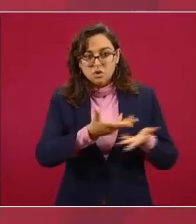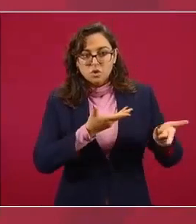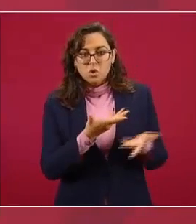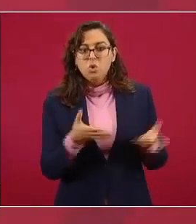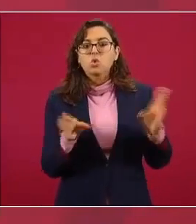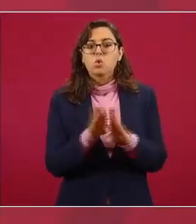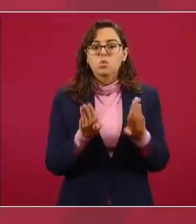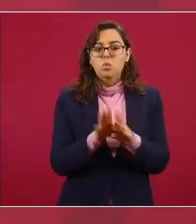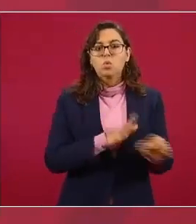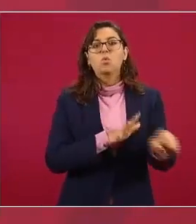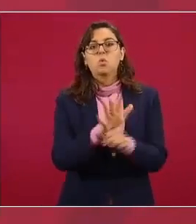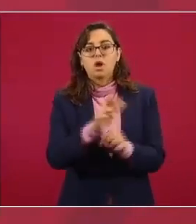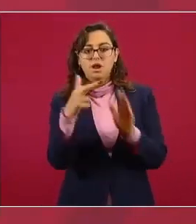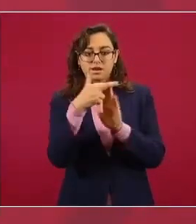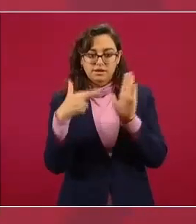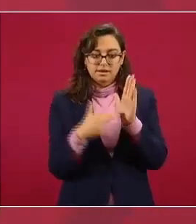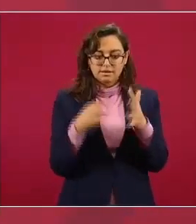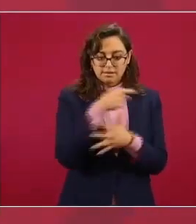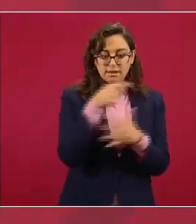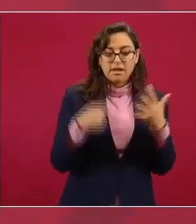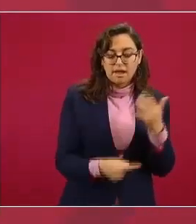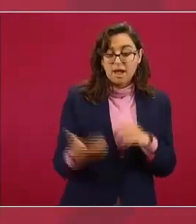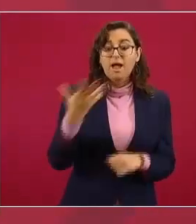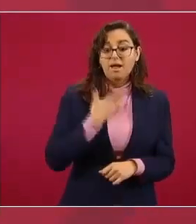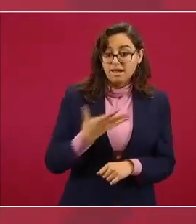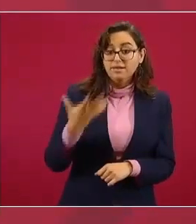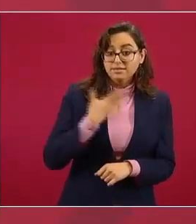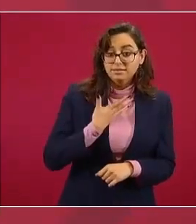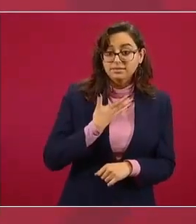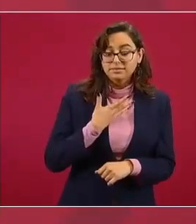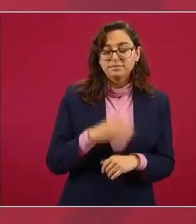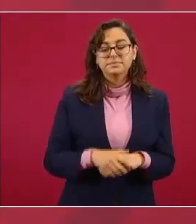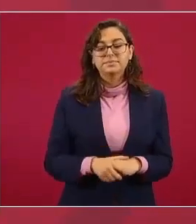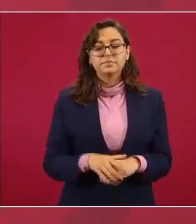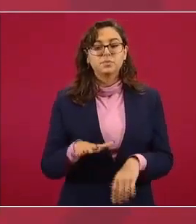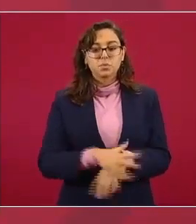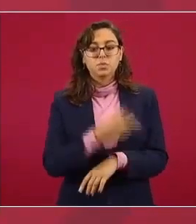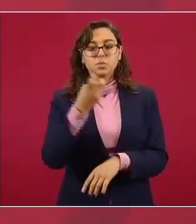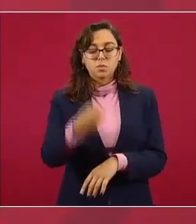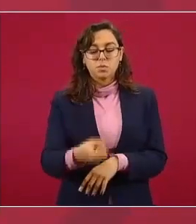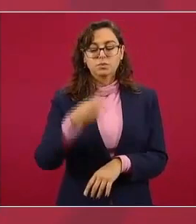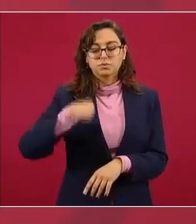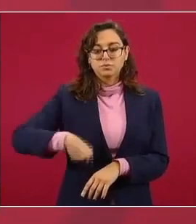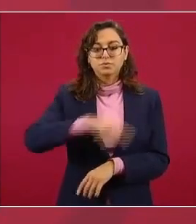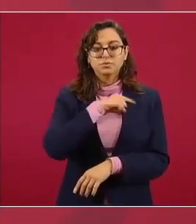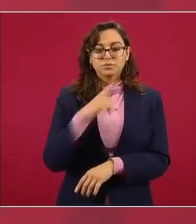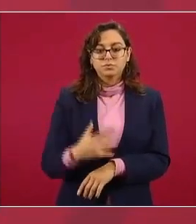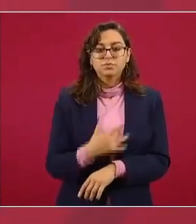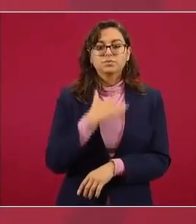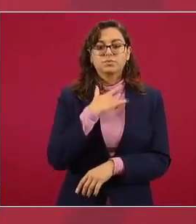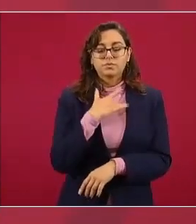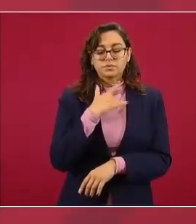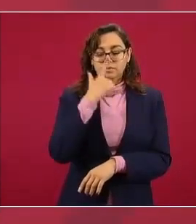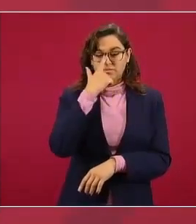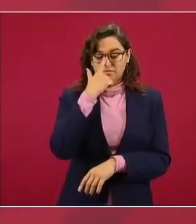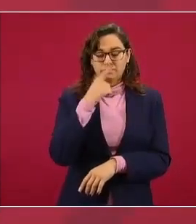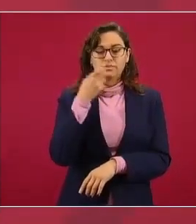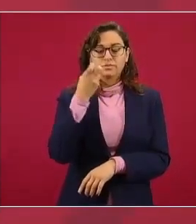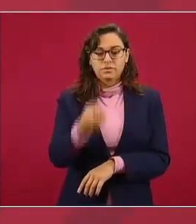entonces para nosotros ese acuerdo